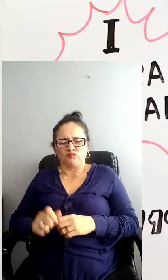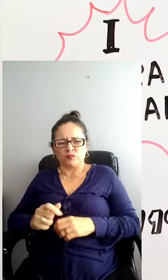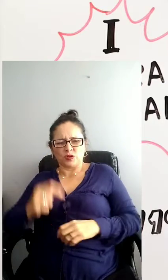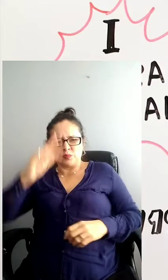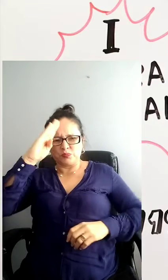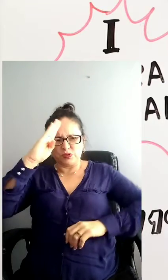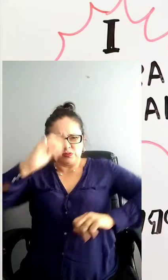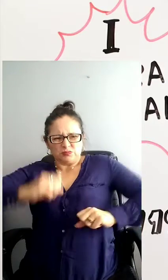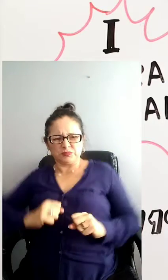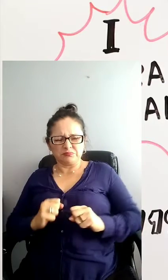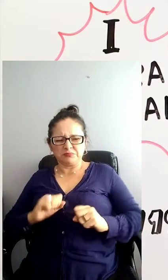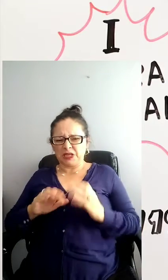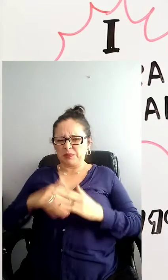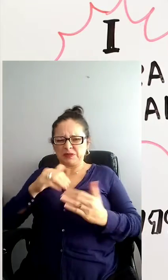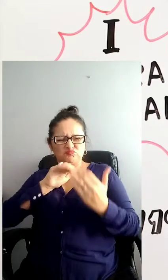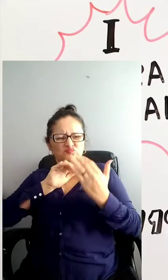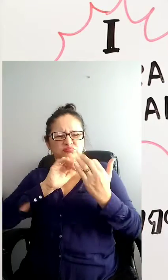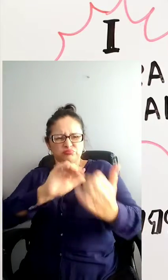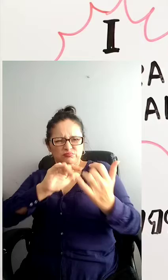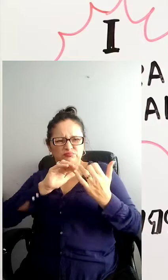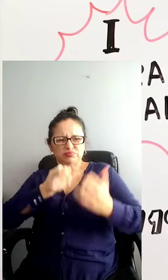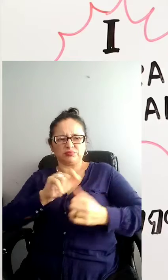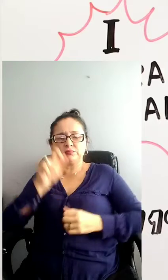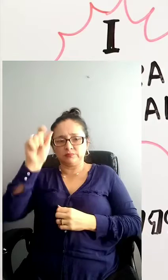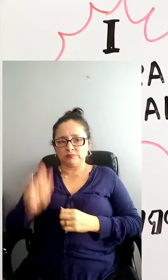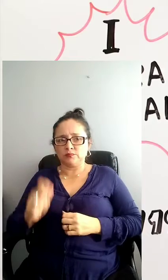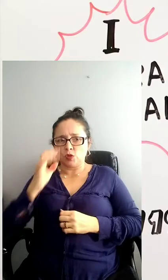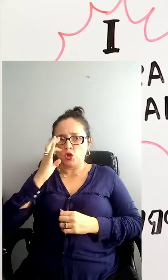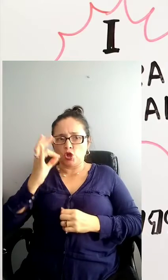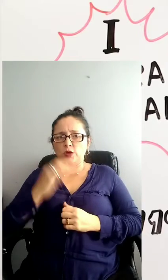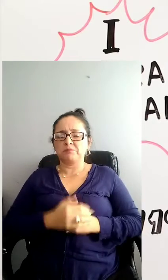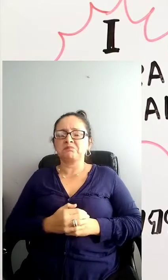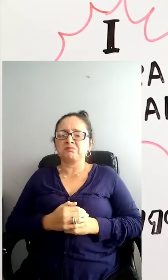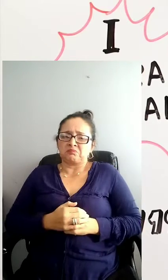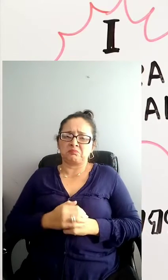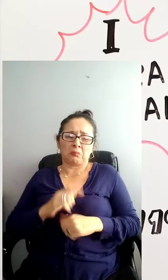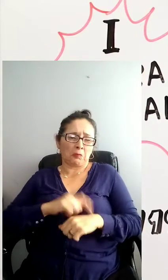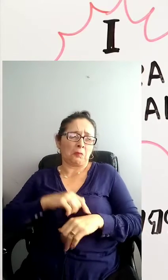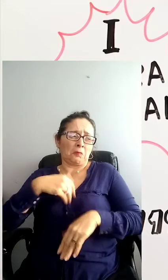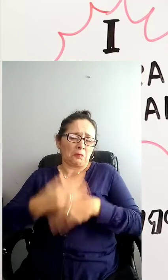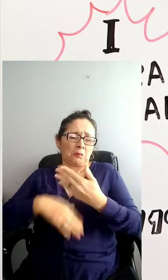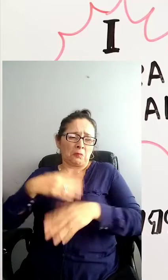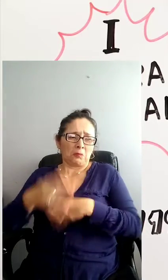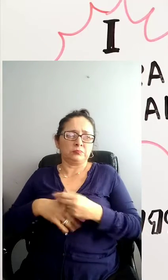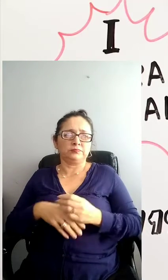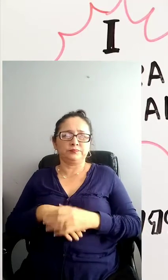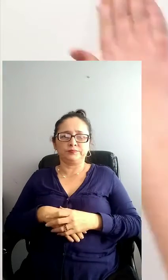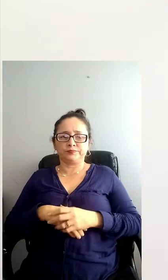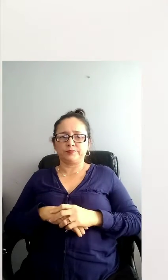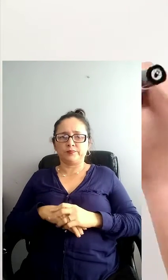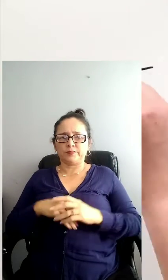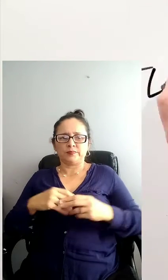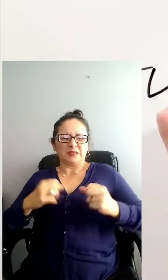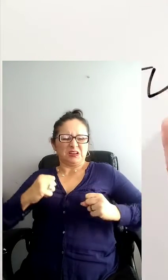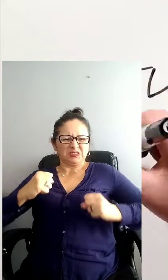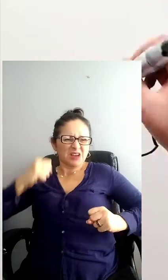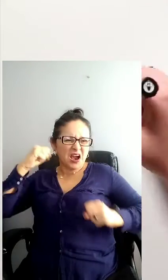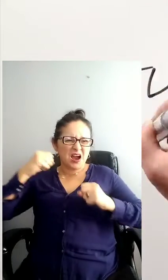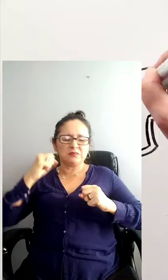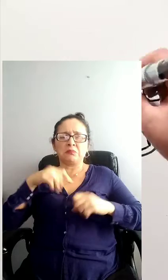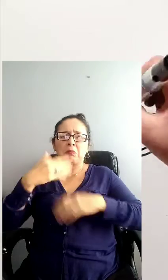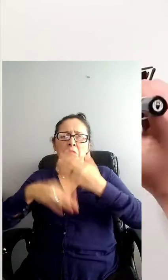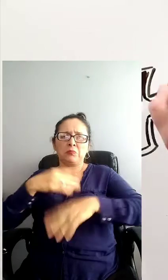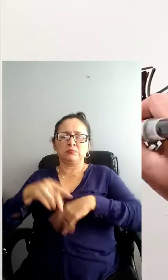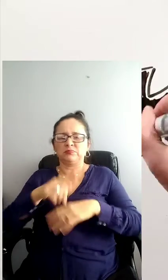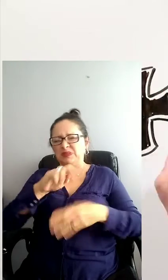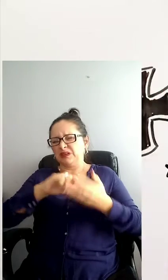designado como mensajero del XVI Regimiento de Infantería Bávaro de Reserva. Por un ataque con gas mostaza quedó ciego temporalmente. Fue condecorado con cruces